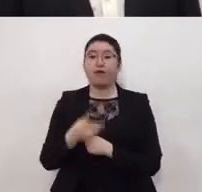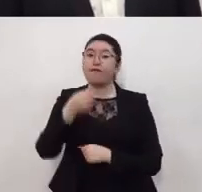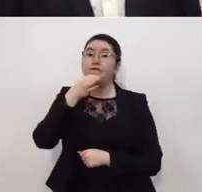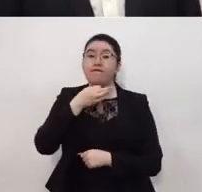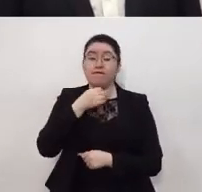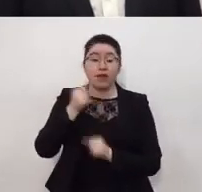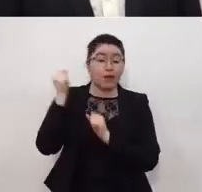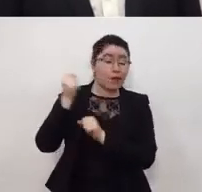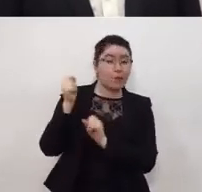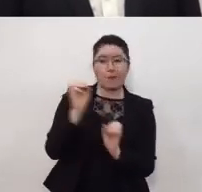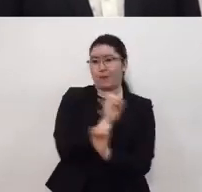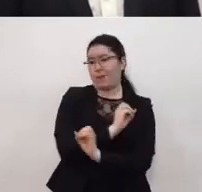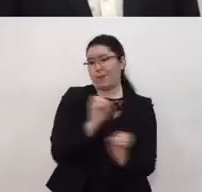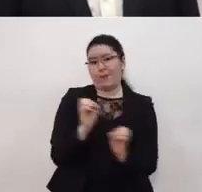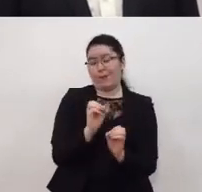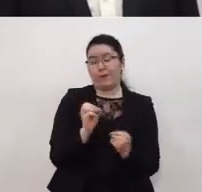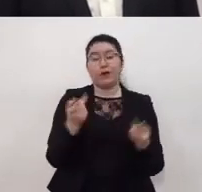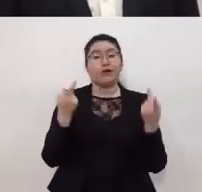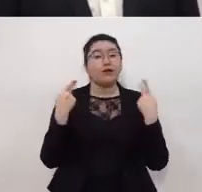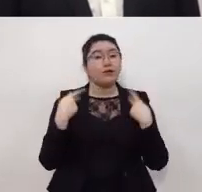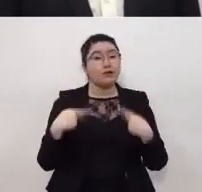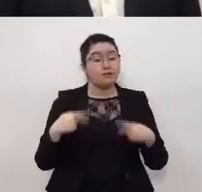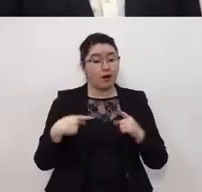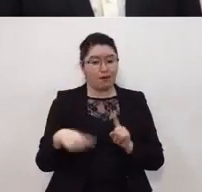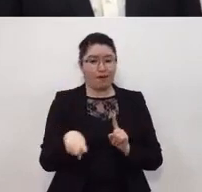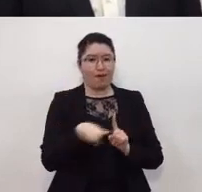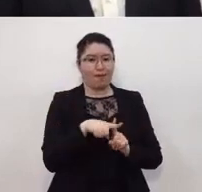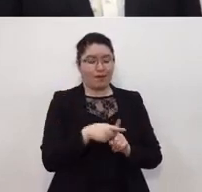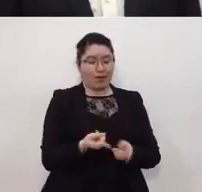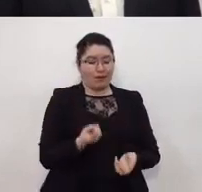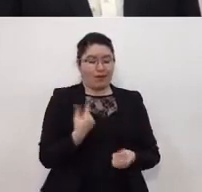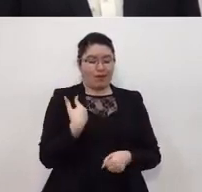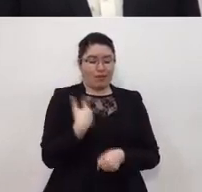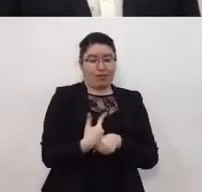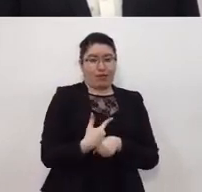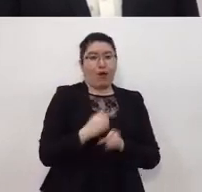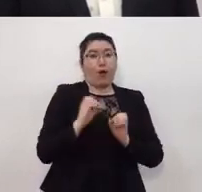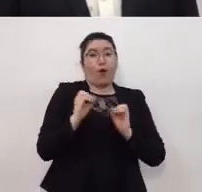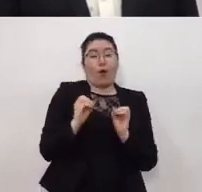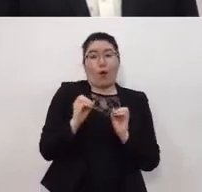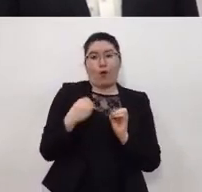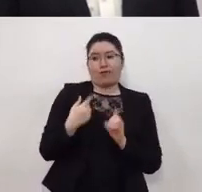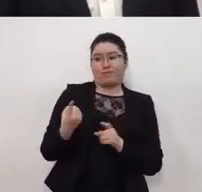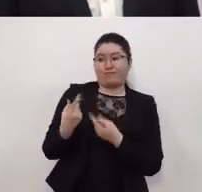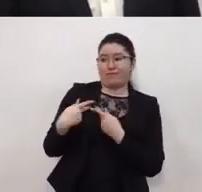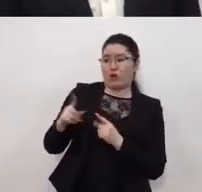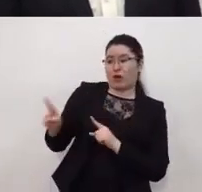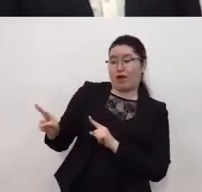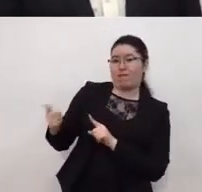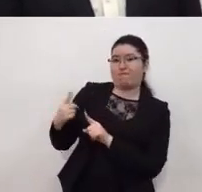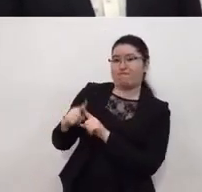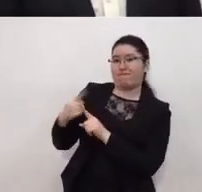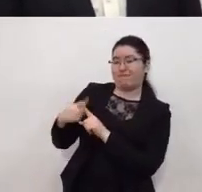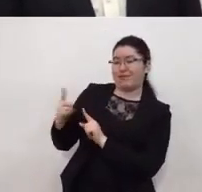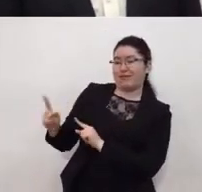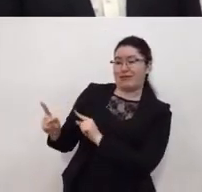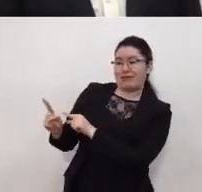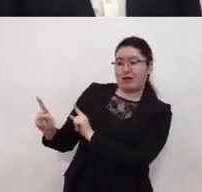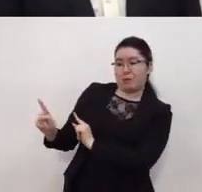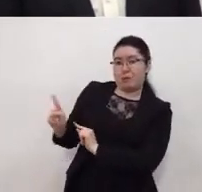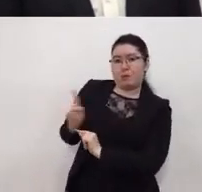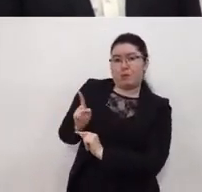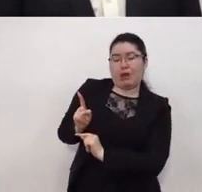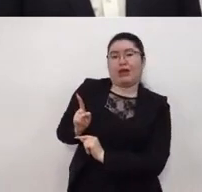y quien sea positivo o ha estado en contacto con un positivo de inmediato aislarse y pedir apoyo médico para poder